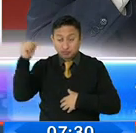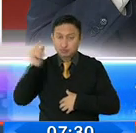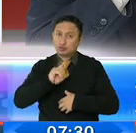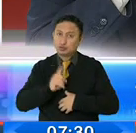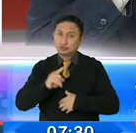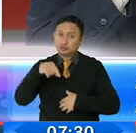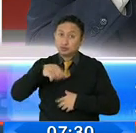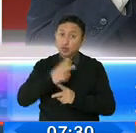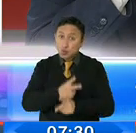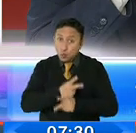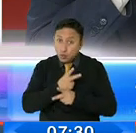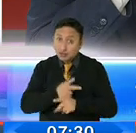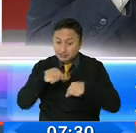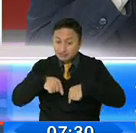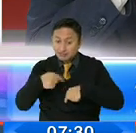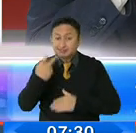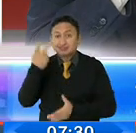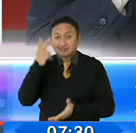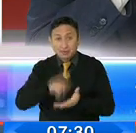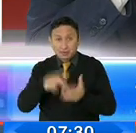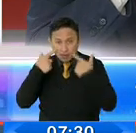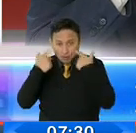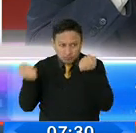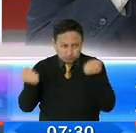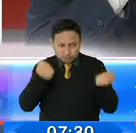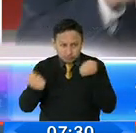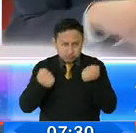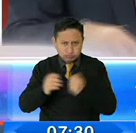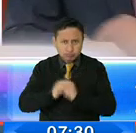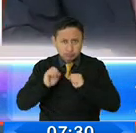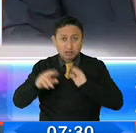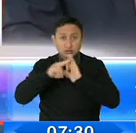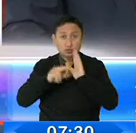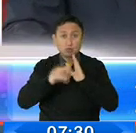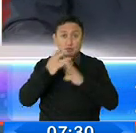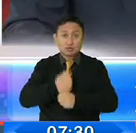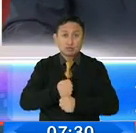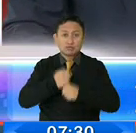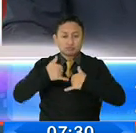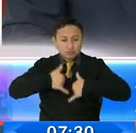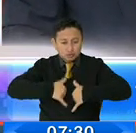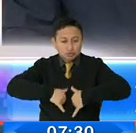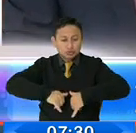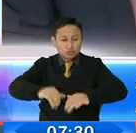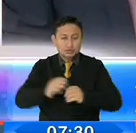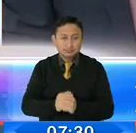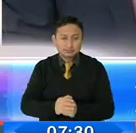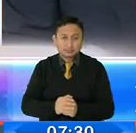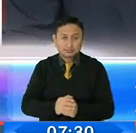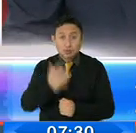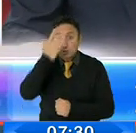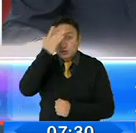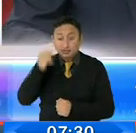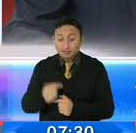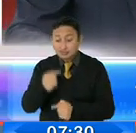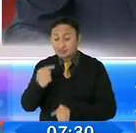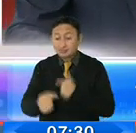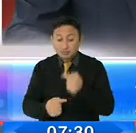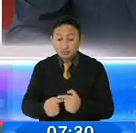que tener cuidado, hay que redoblar esfuerzos, hay que mantener los protocolos necesitarios, porque caso contrario, podemos